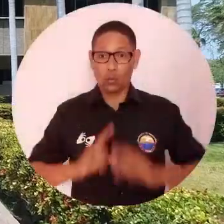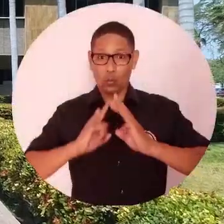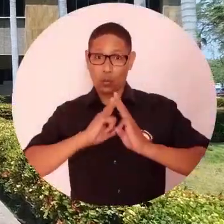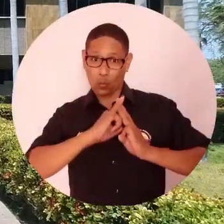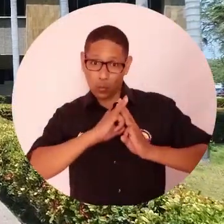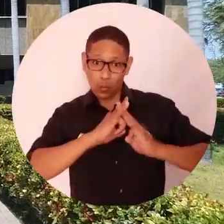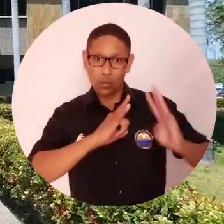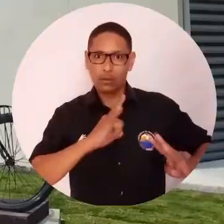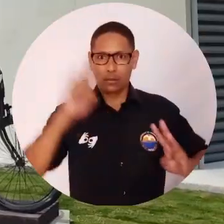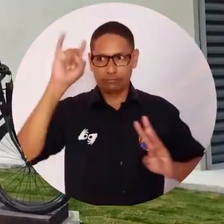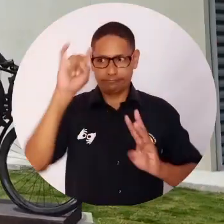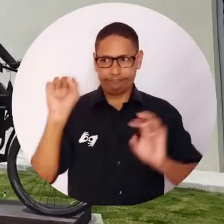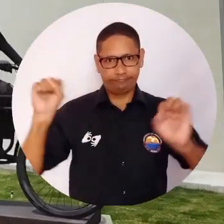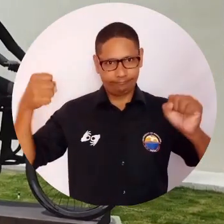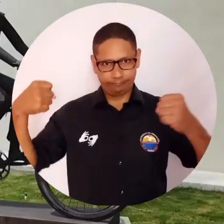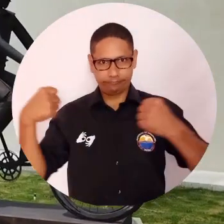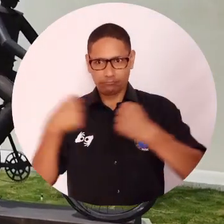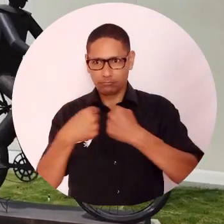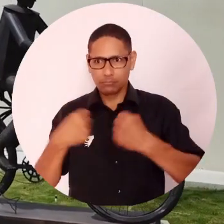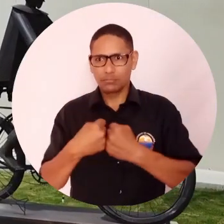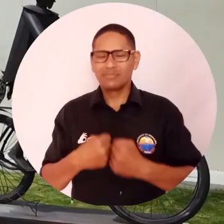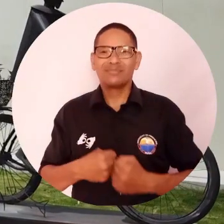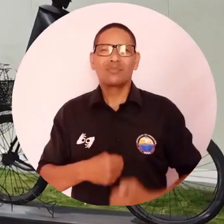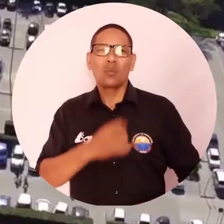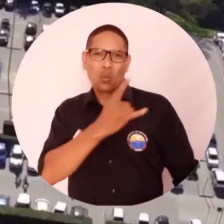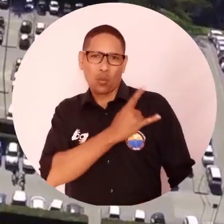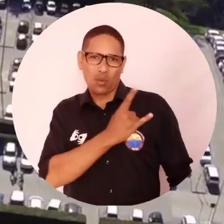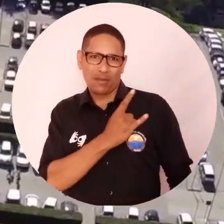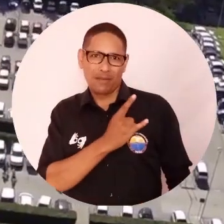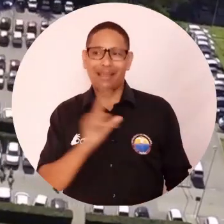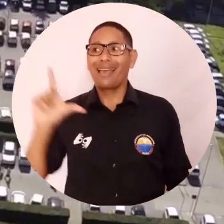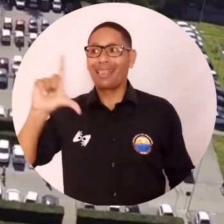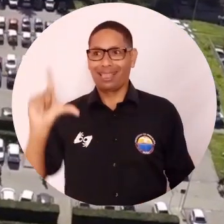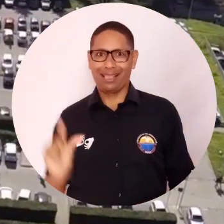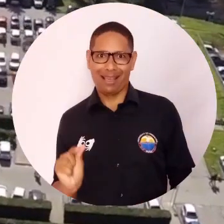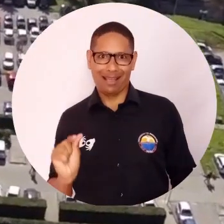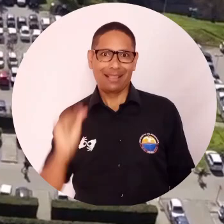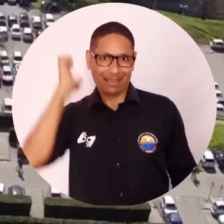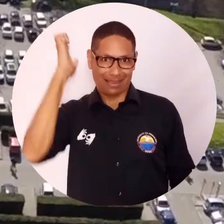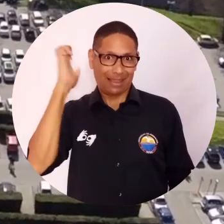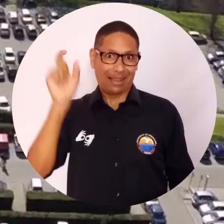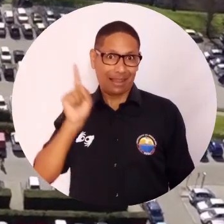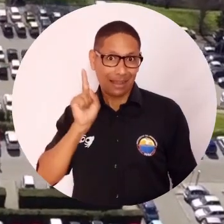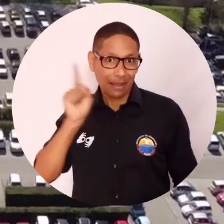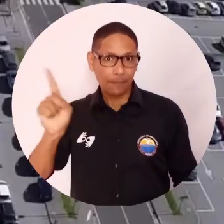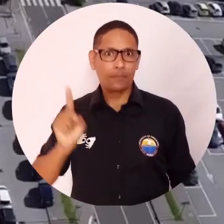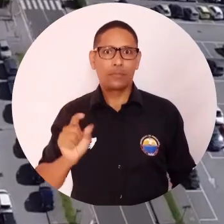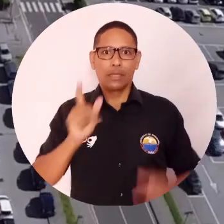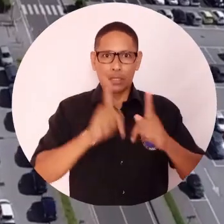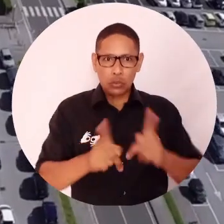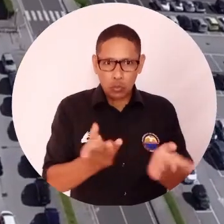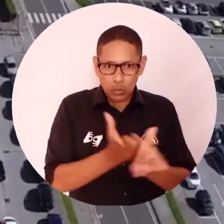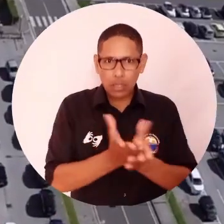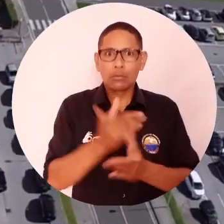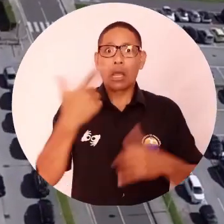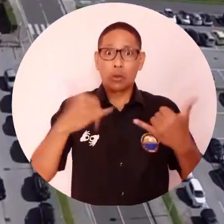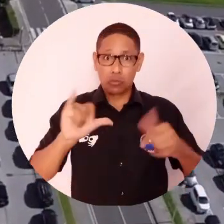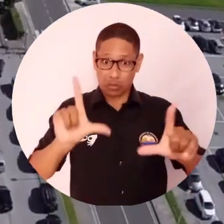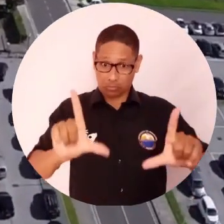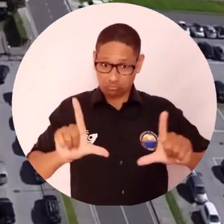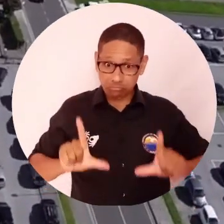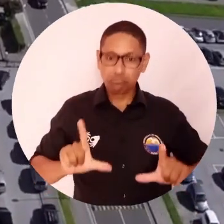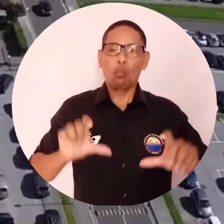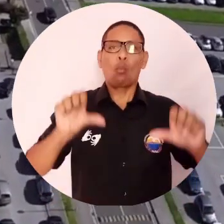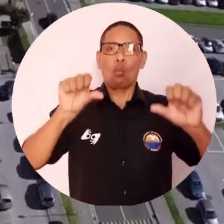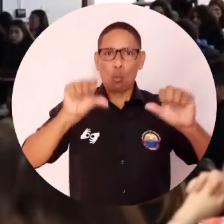La Universidad del Magdalena suscribió convenios específicos con la Universidad de Salerno en Italia, a través de los cuales estudiantes y egresados del